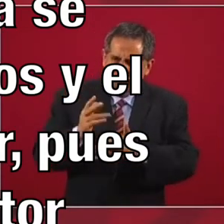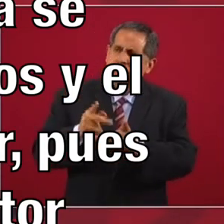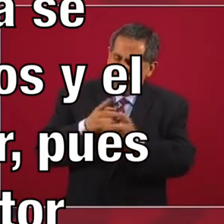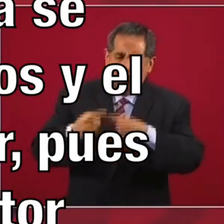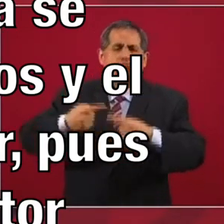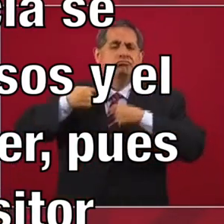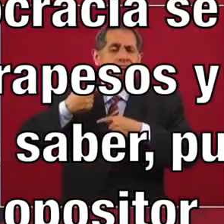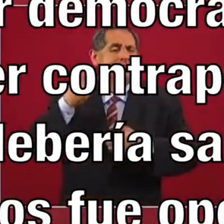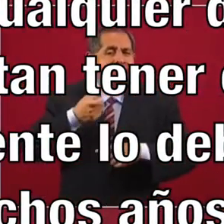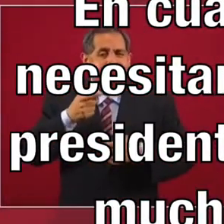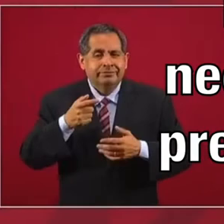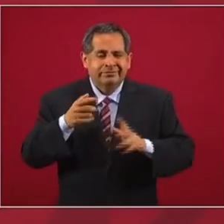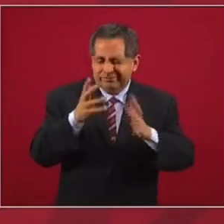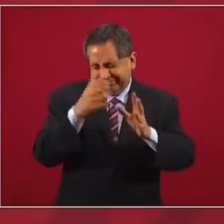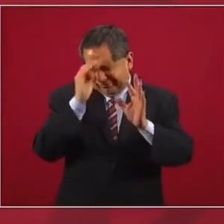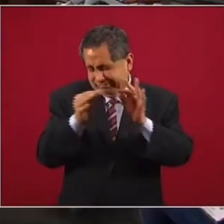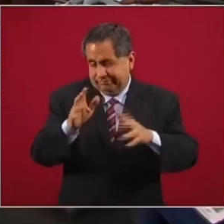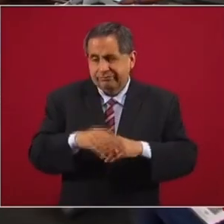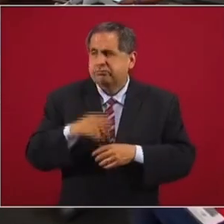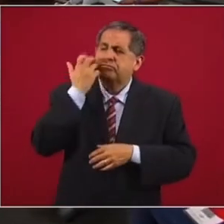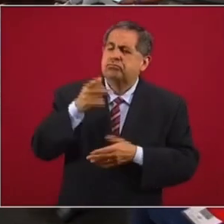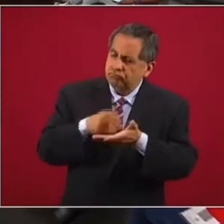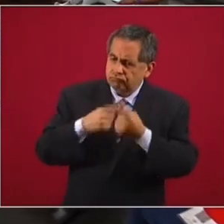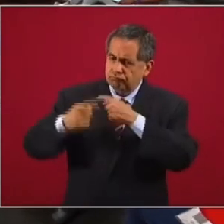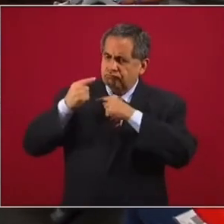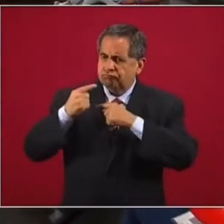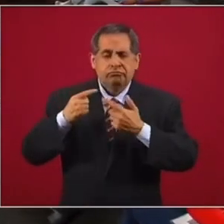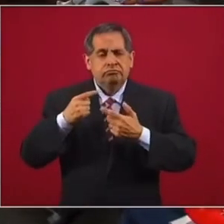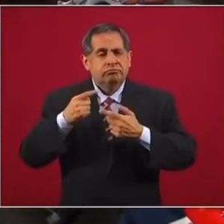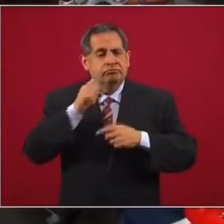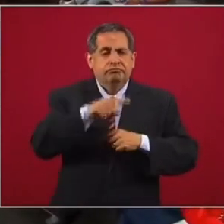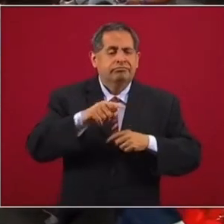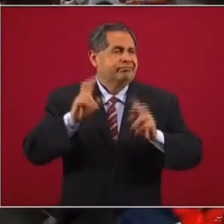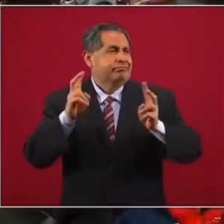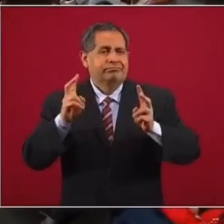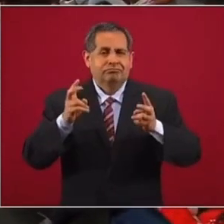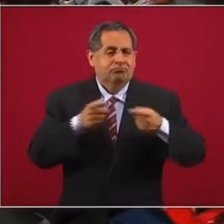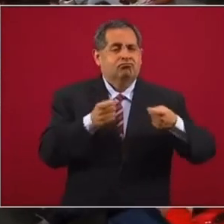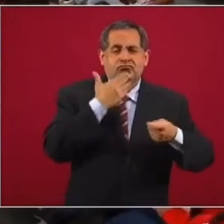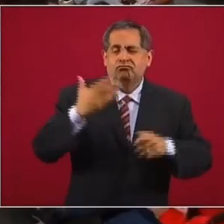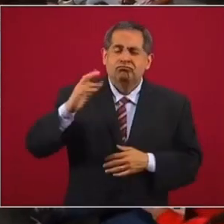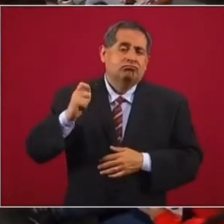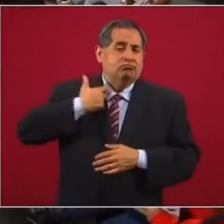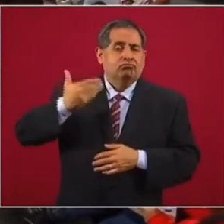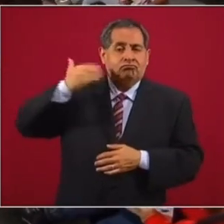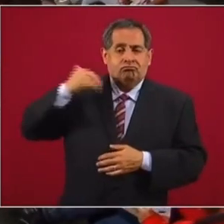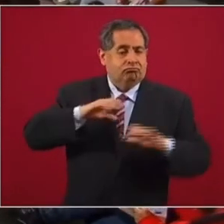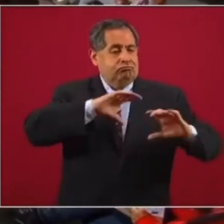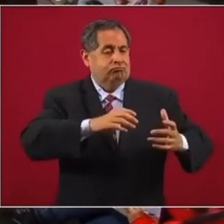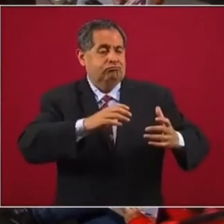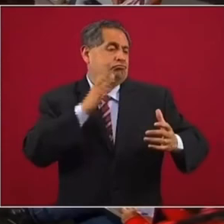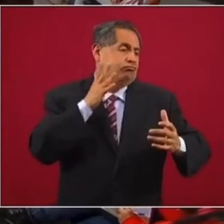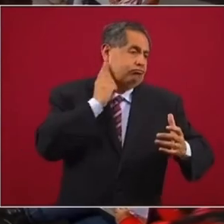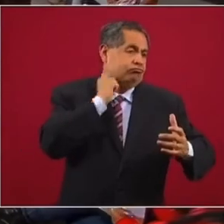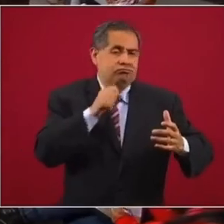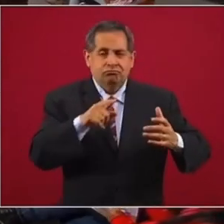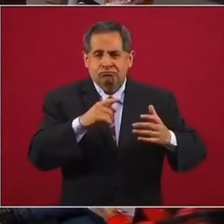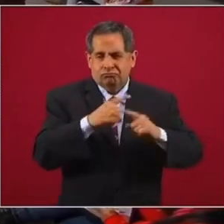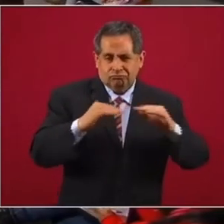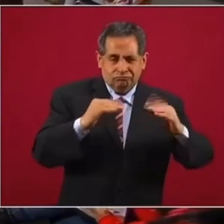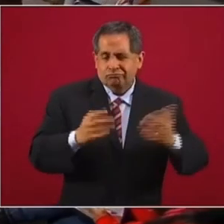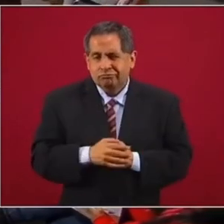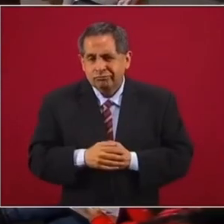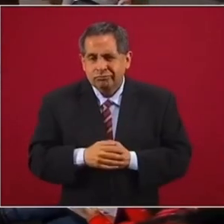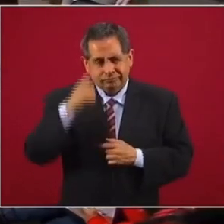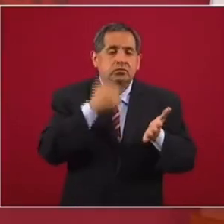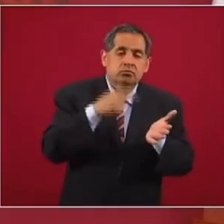palabras más, palabras menos, a los equilibrios que habían antes en el Congreso. Usaron la